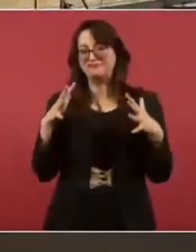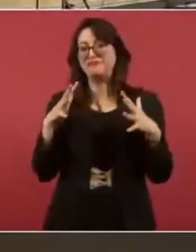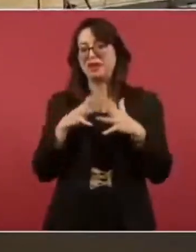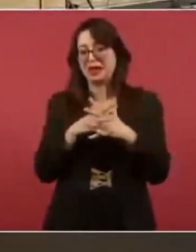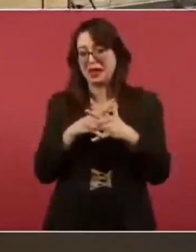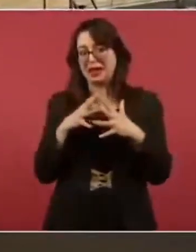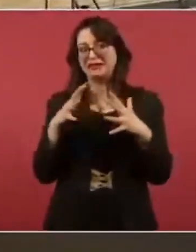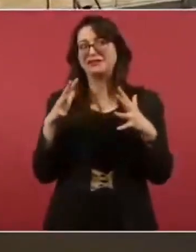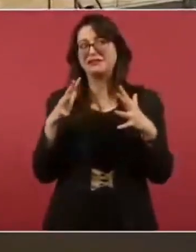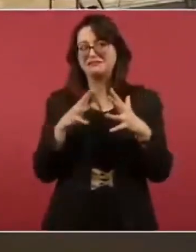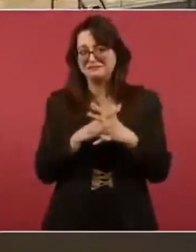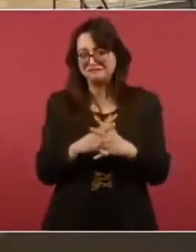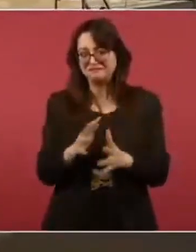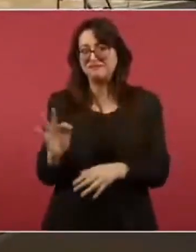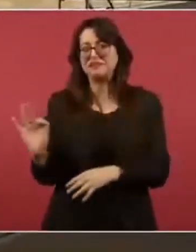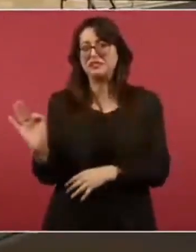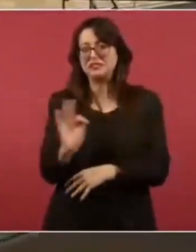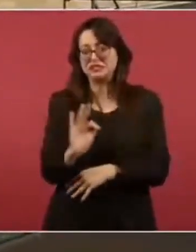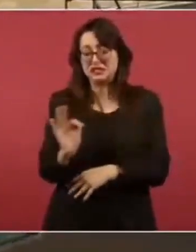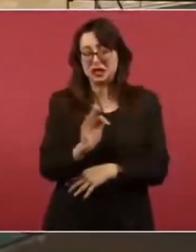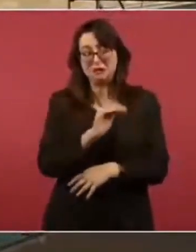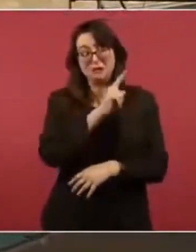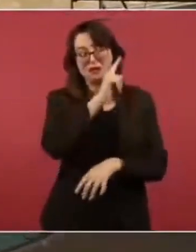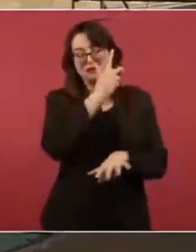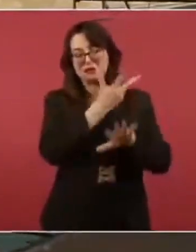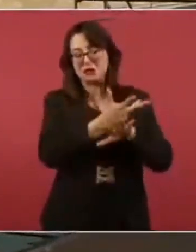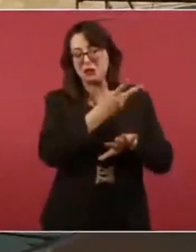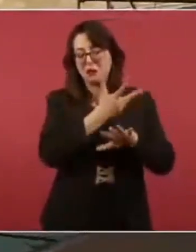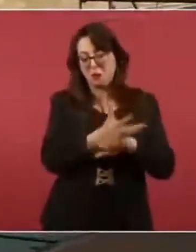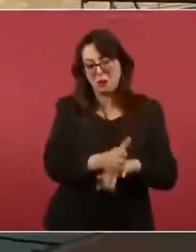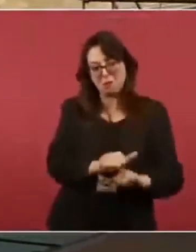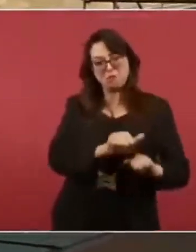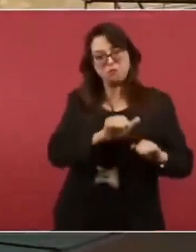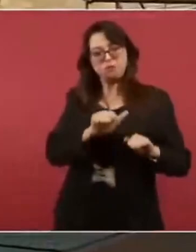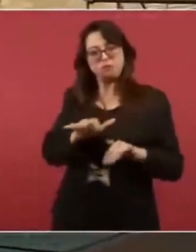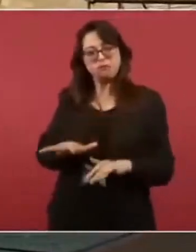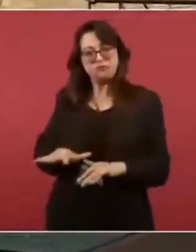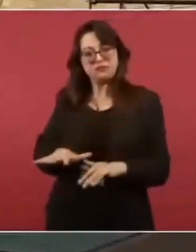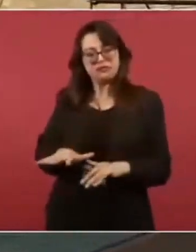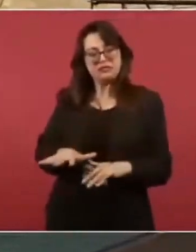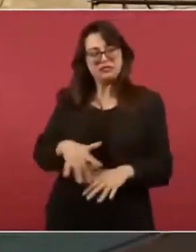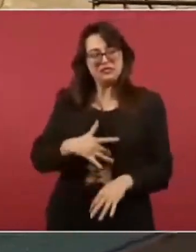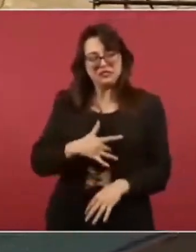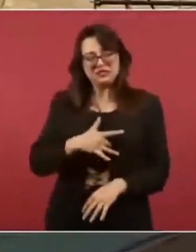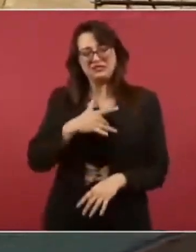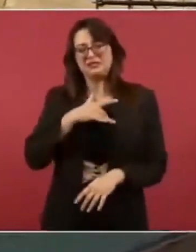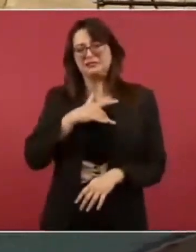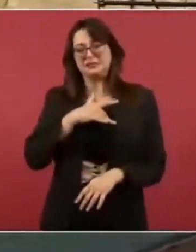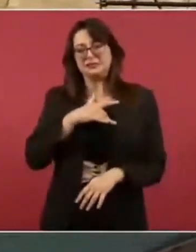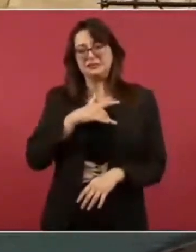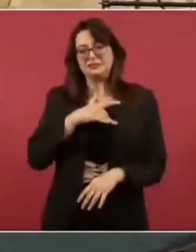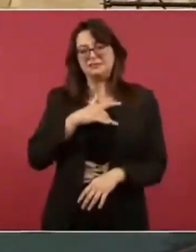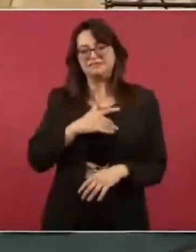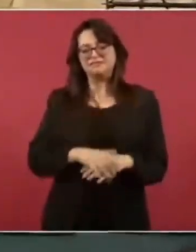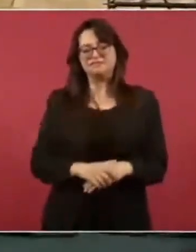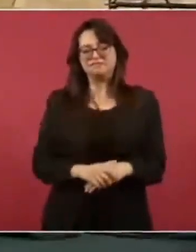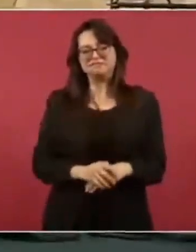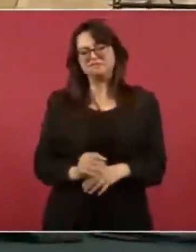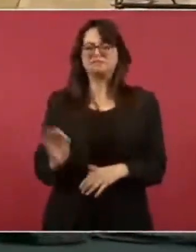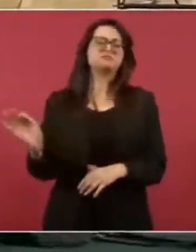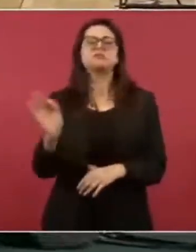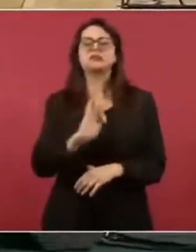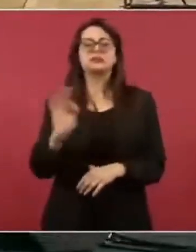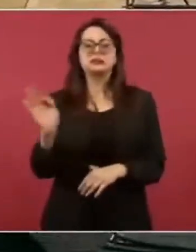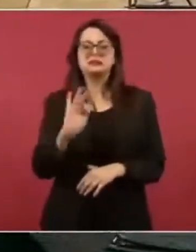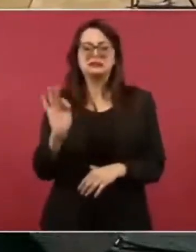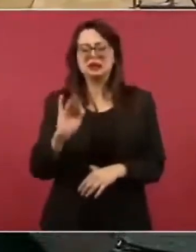extranjera. Sin embargo, como hemos visto, en ese entonces gobernaba Roosevelt, que